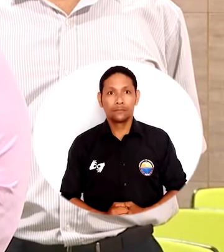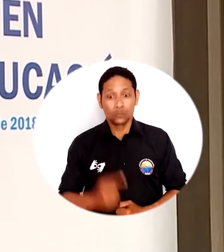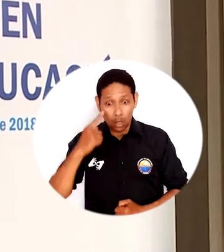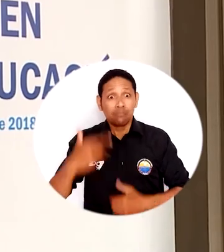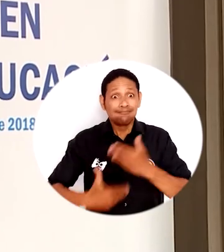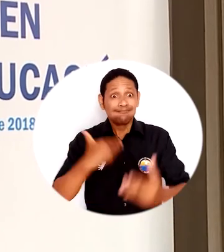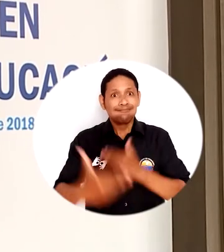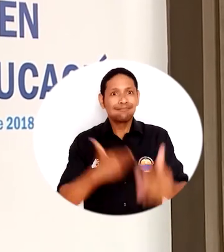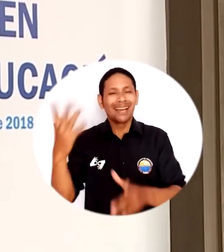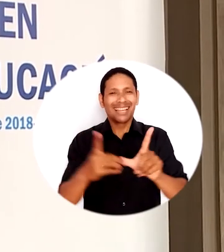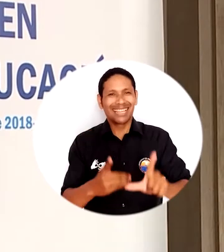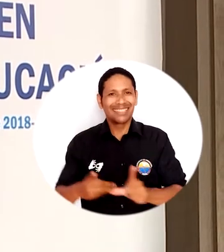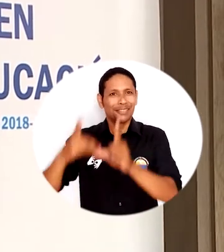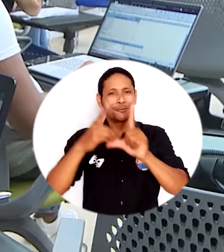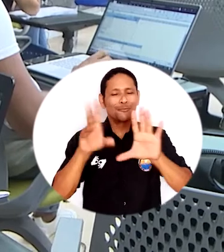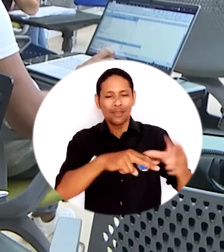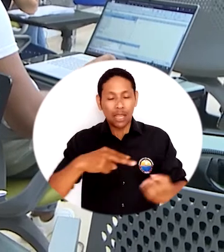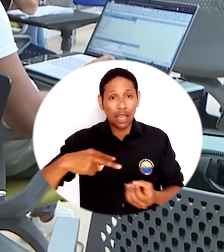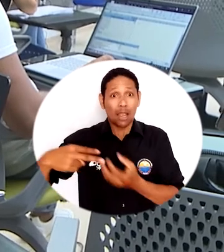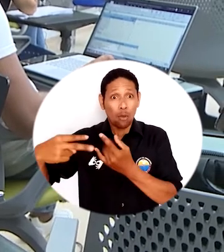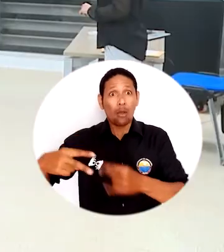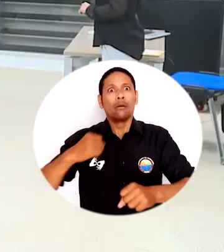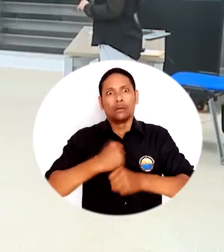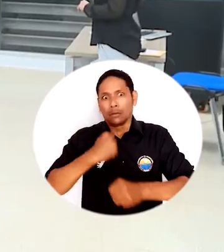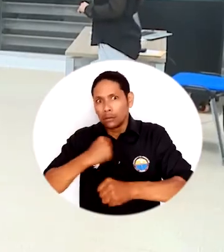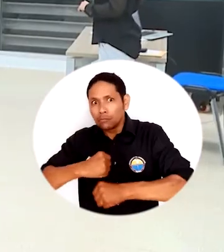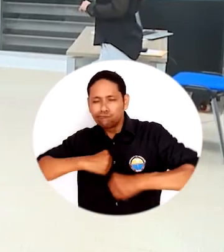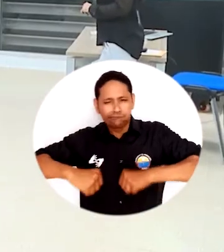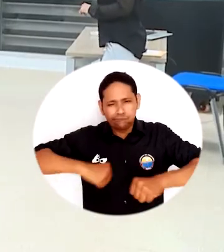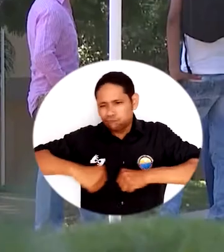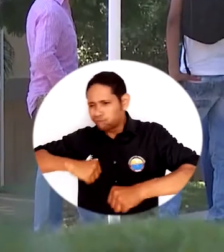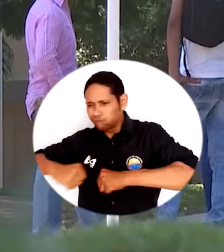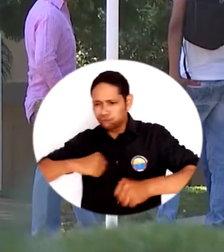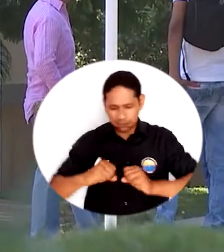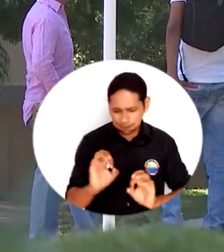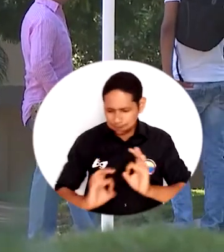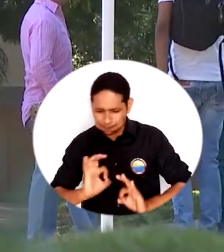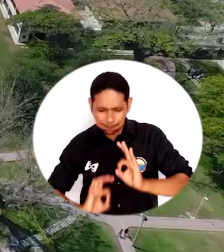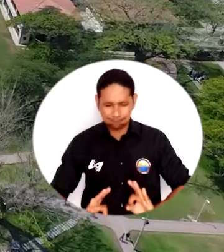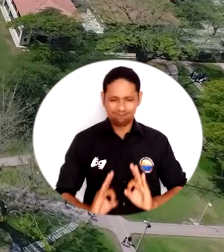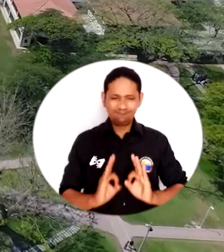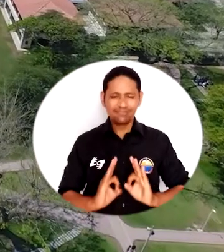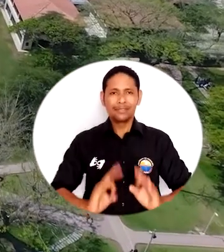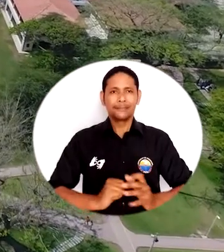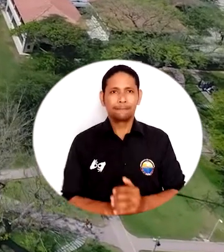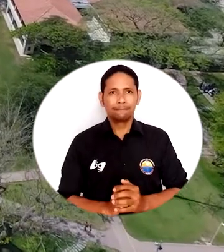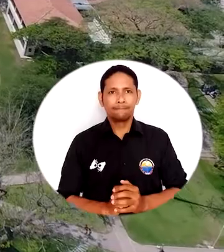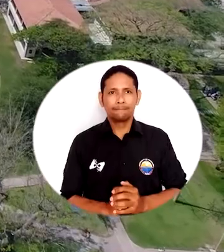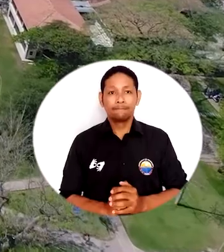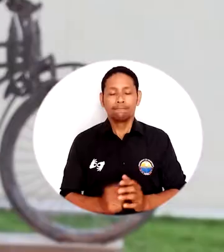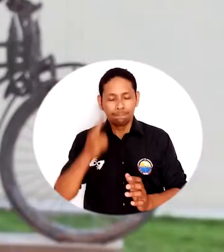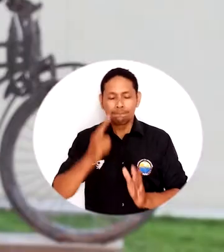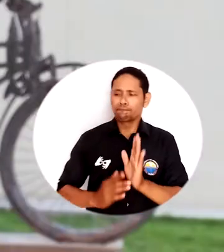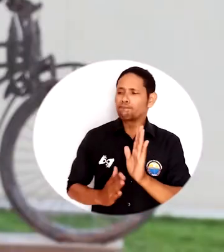Académica del Doctorado en Ciencias de la Educación y con participación de todo el equipo, se viene trabajando arduamente en la preparación de este proceso